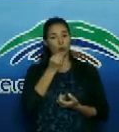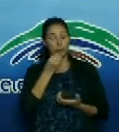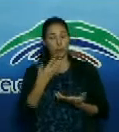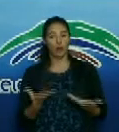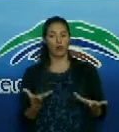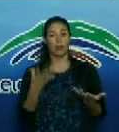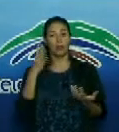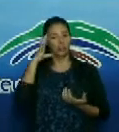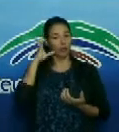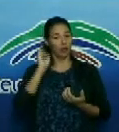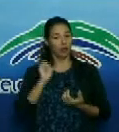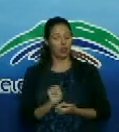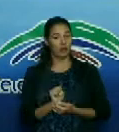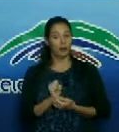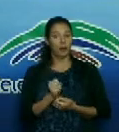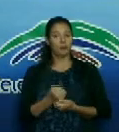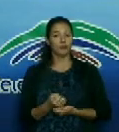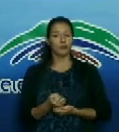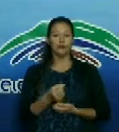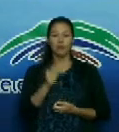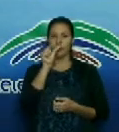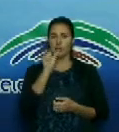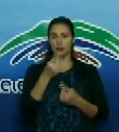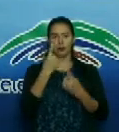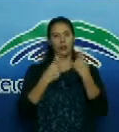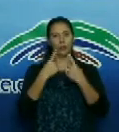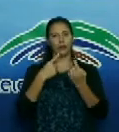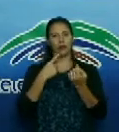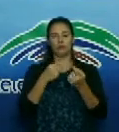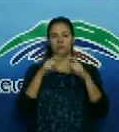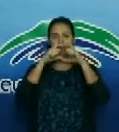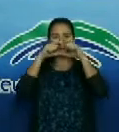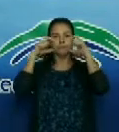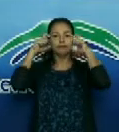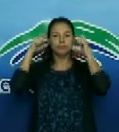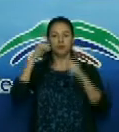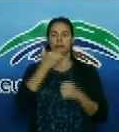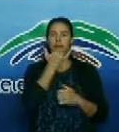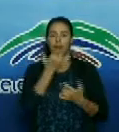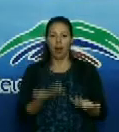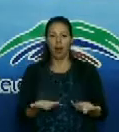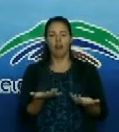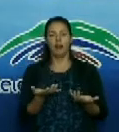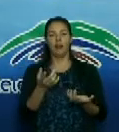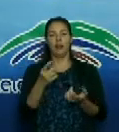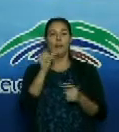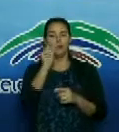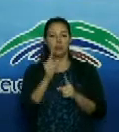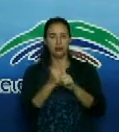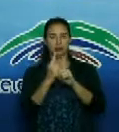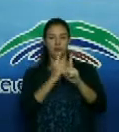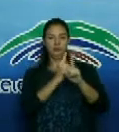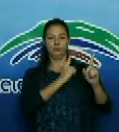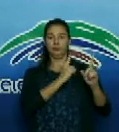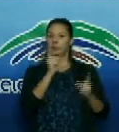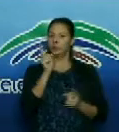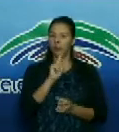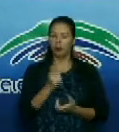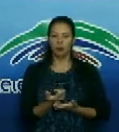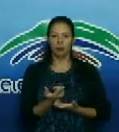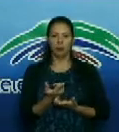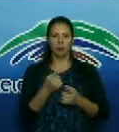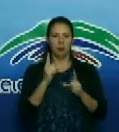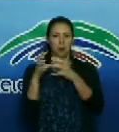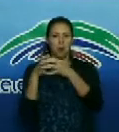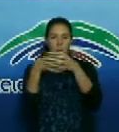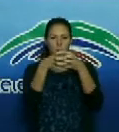la CMKO Radio Angulo. Mal uso del nasobuco, no se cumple el distanciamiento de las personas, y así estoy seguro que no